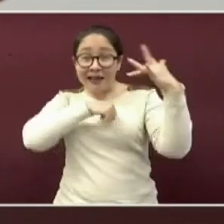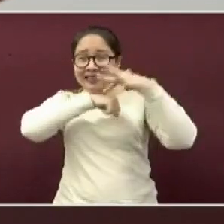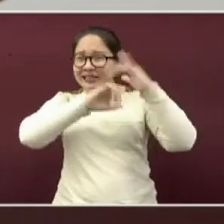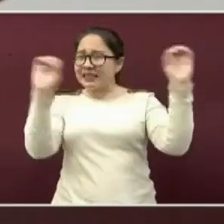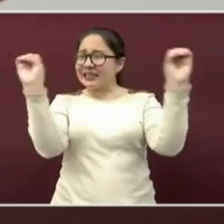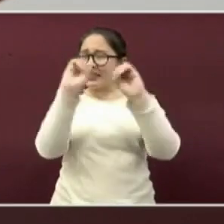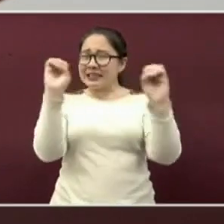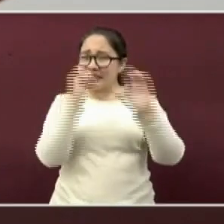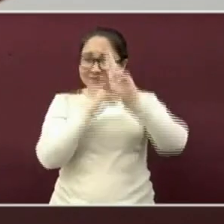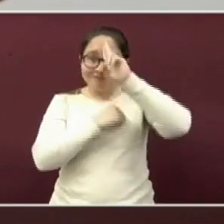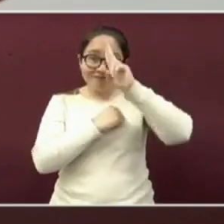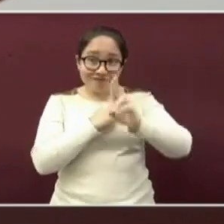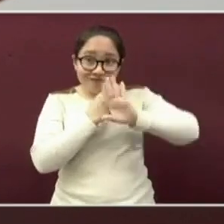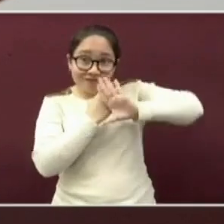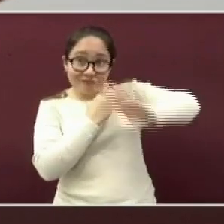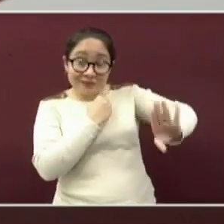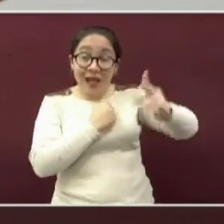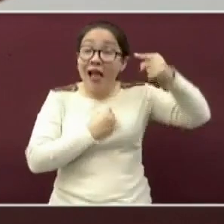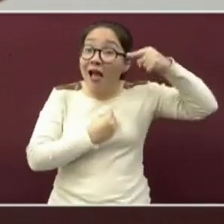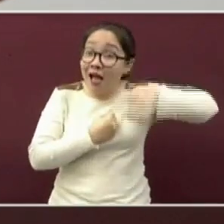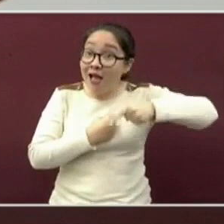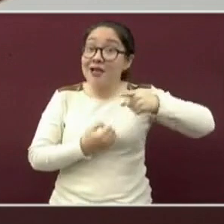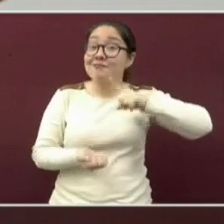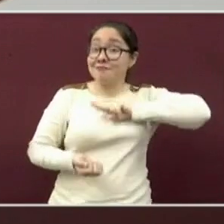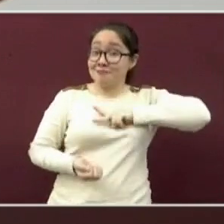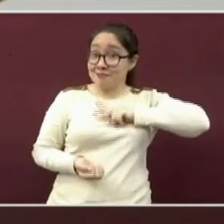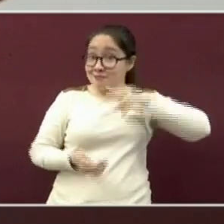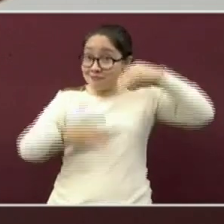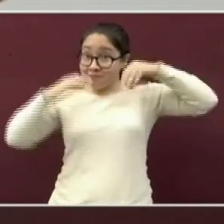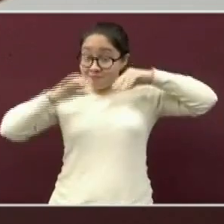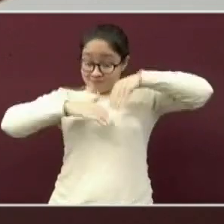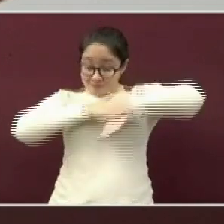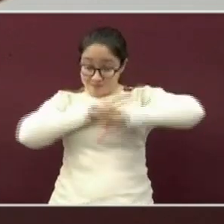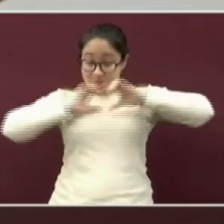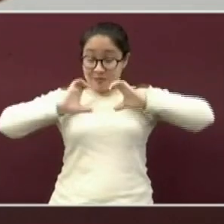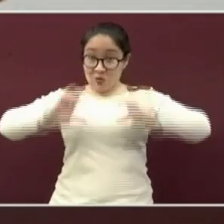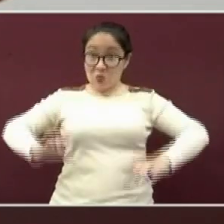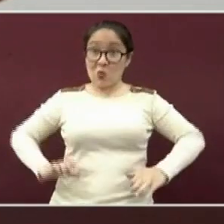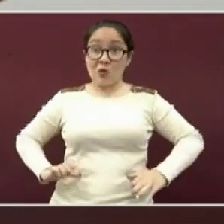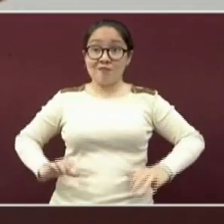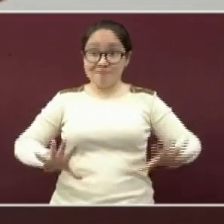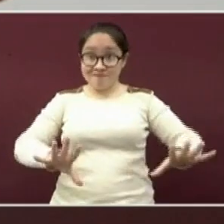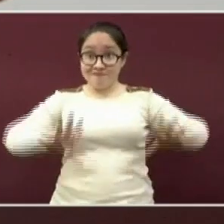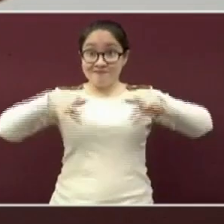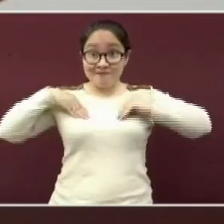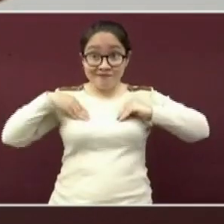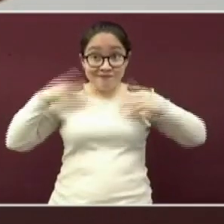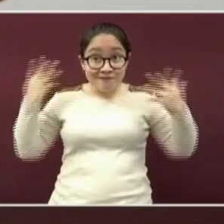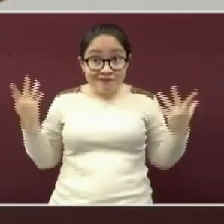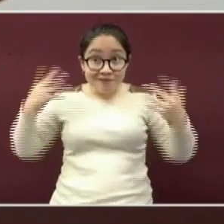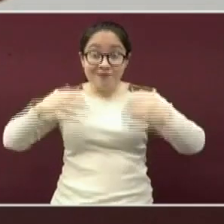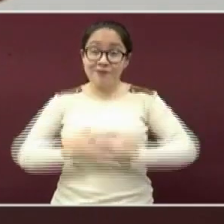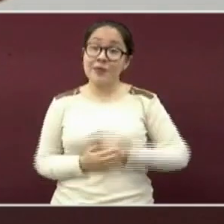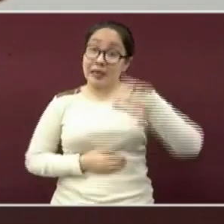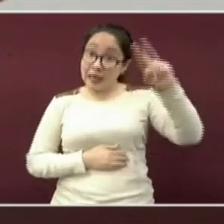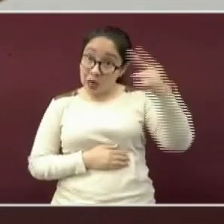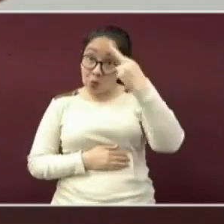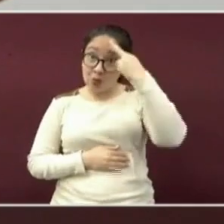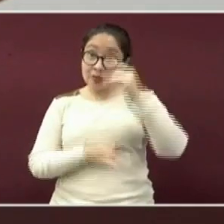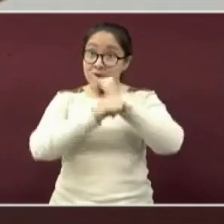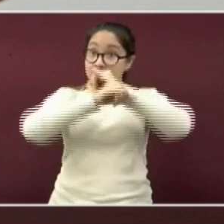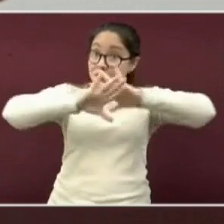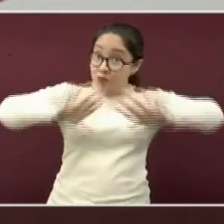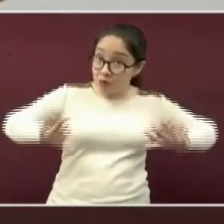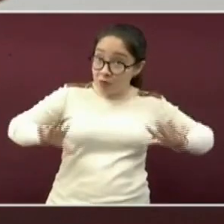que es por donde ingresa el virus al organismo. No olviden que para mayor